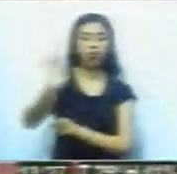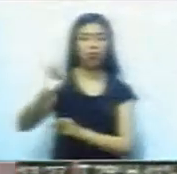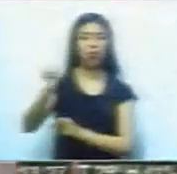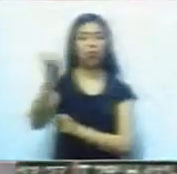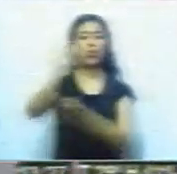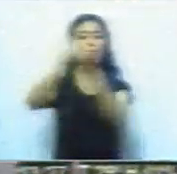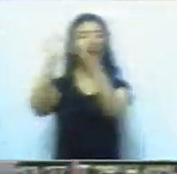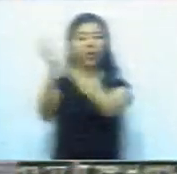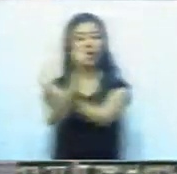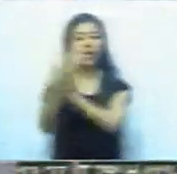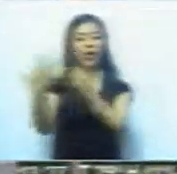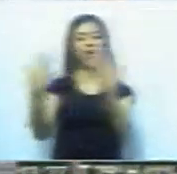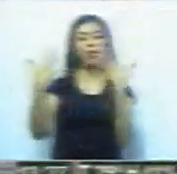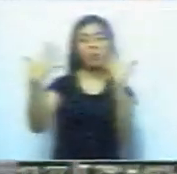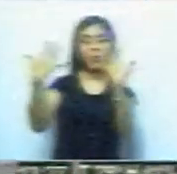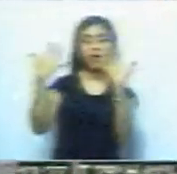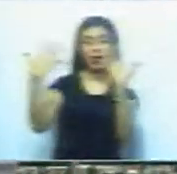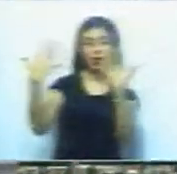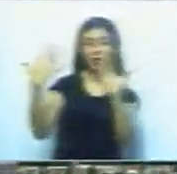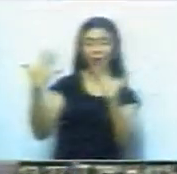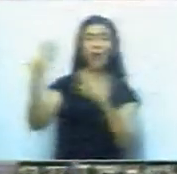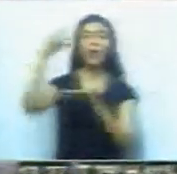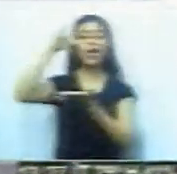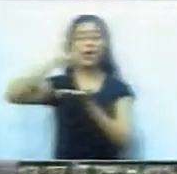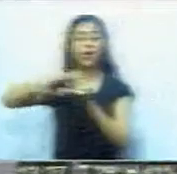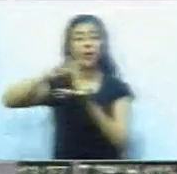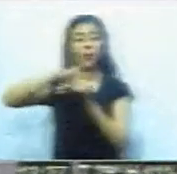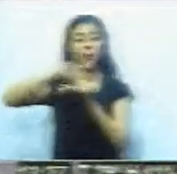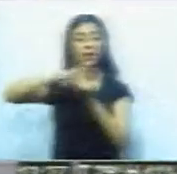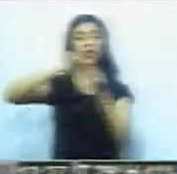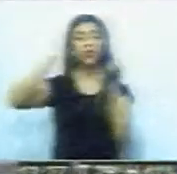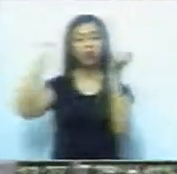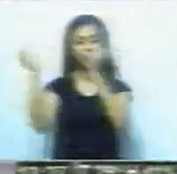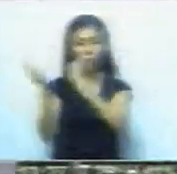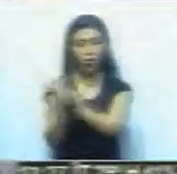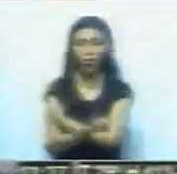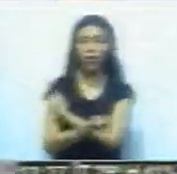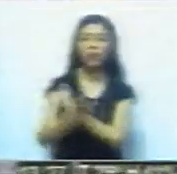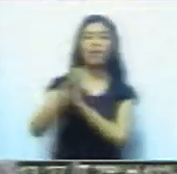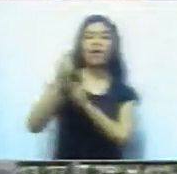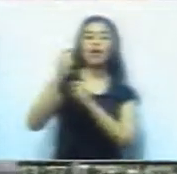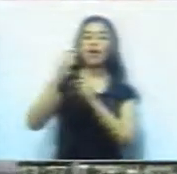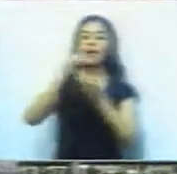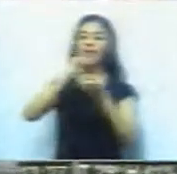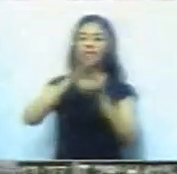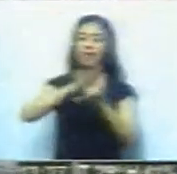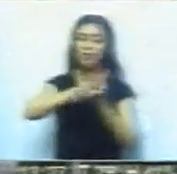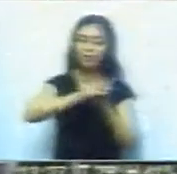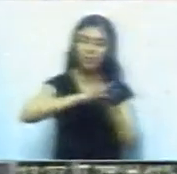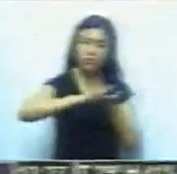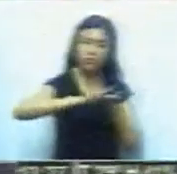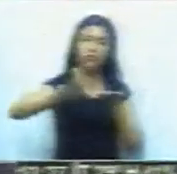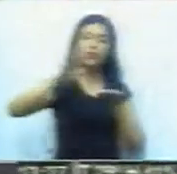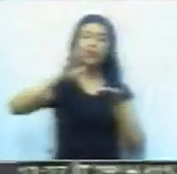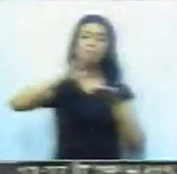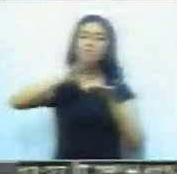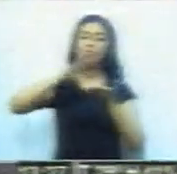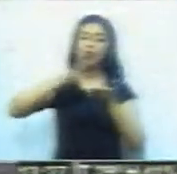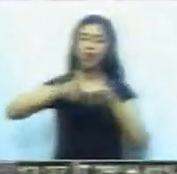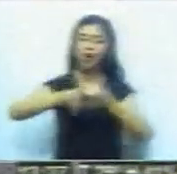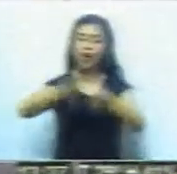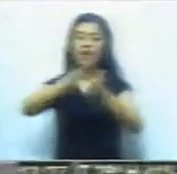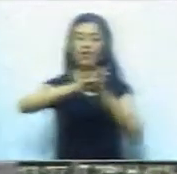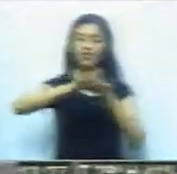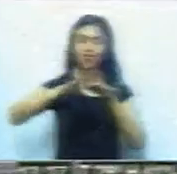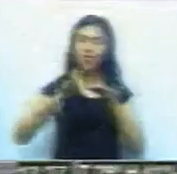empezar a construir otro perico, de urbanizarlo, de planificarlo, de ponerle seriedad, de ponerle compromiso,